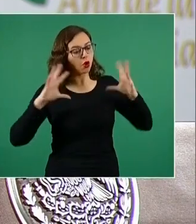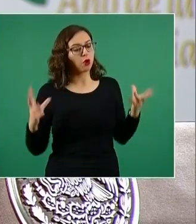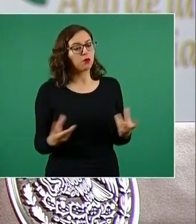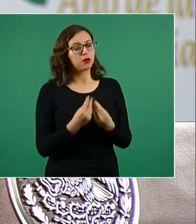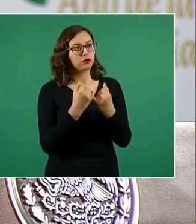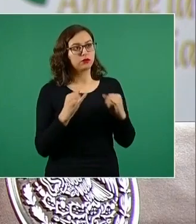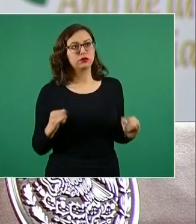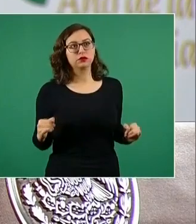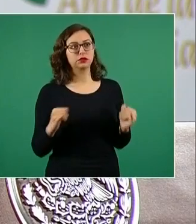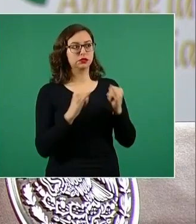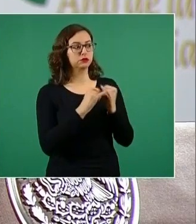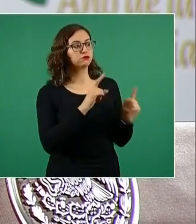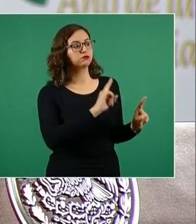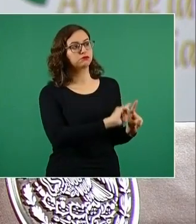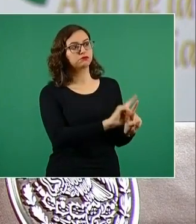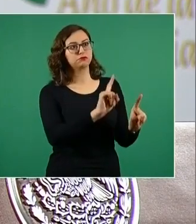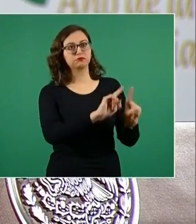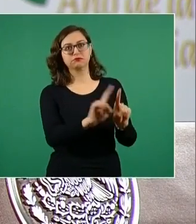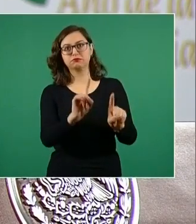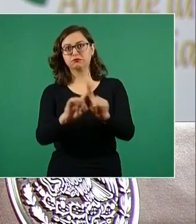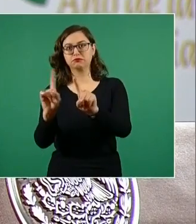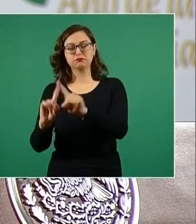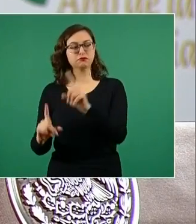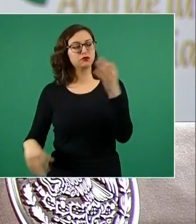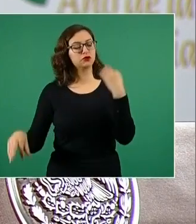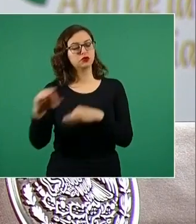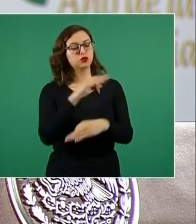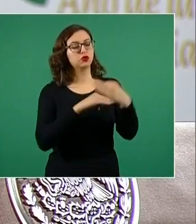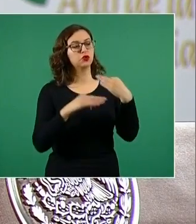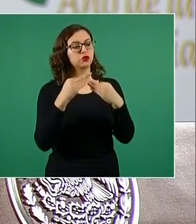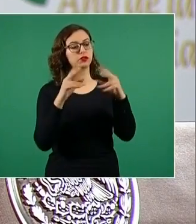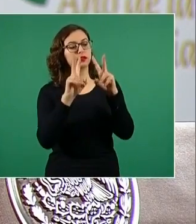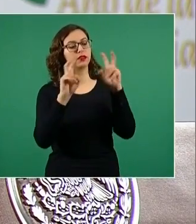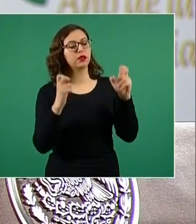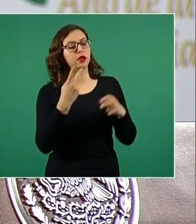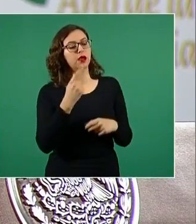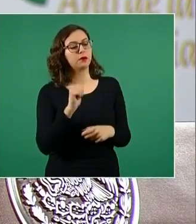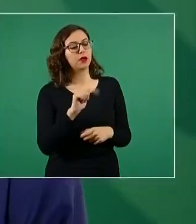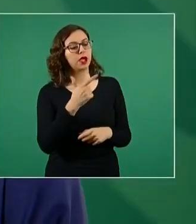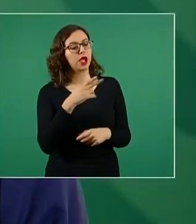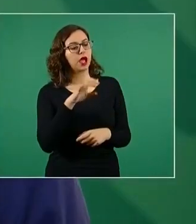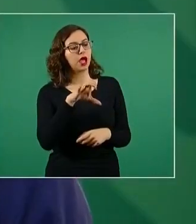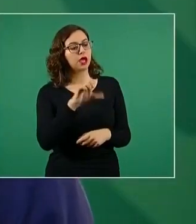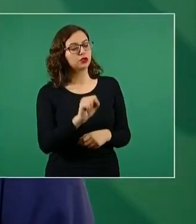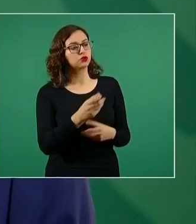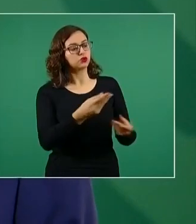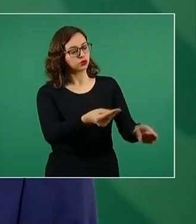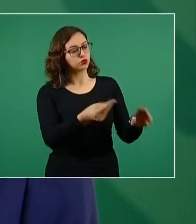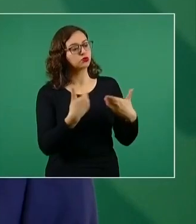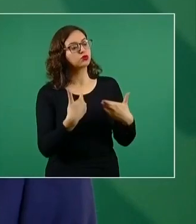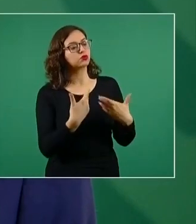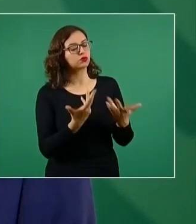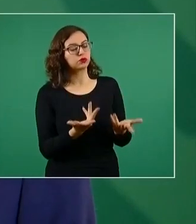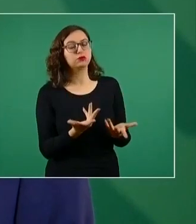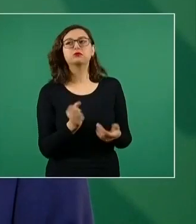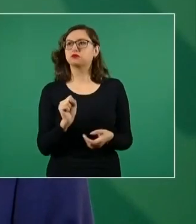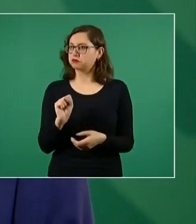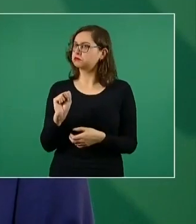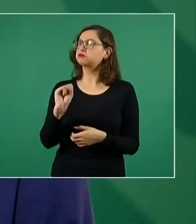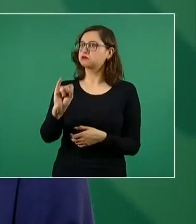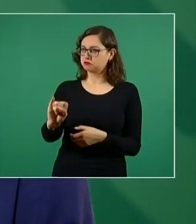dependencias del gobierno sobre este asunto. En respuesta se va a entregar